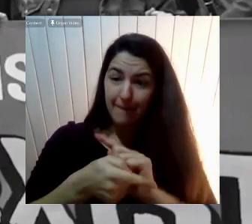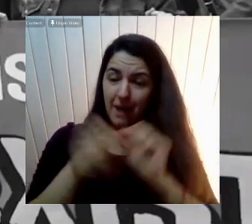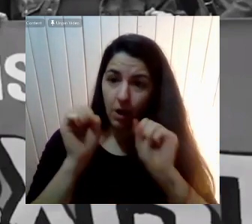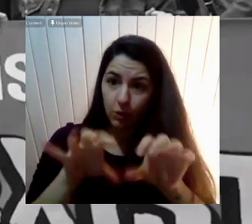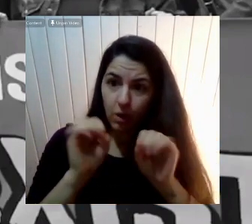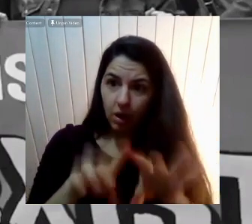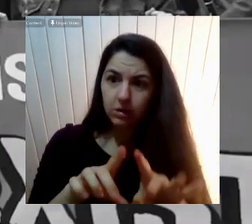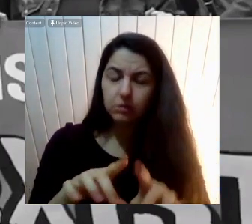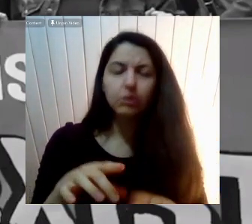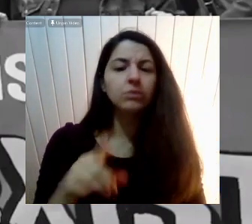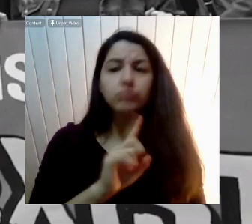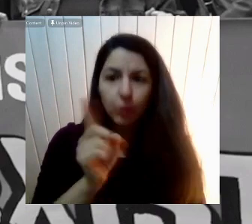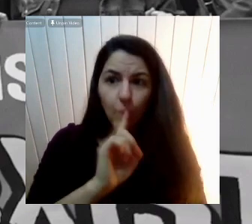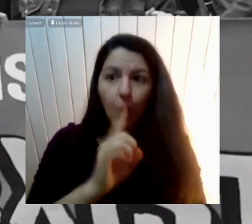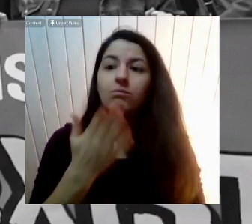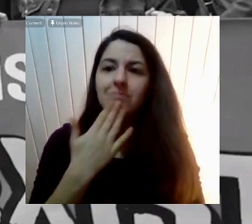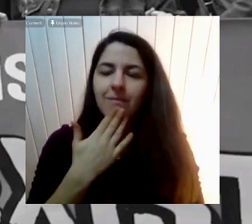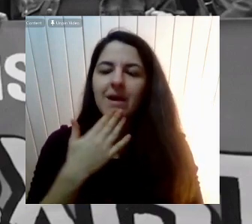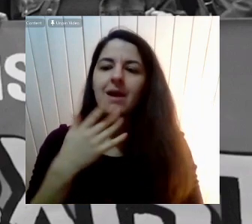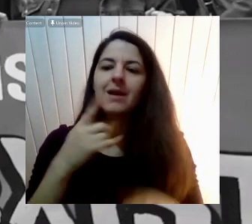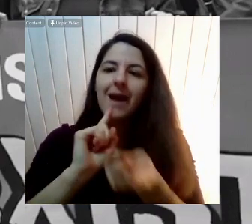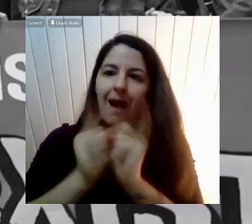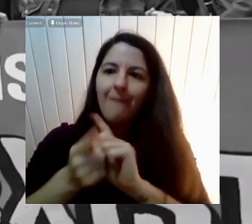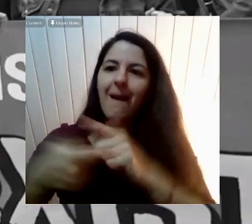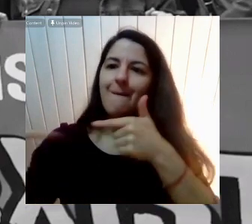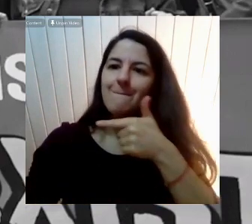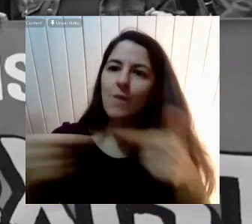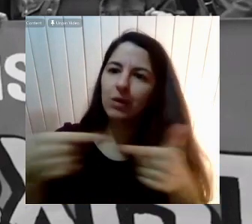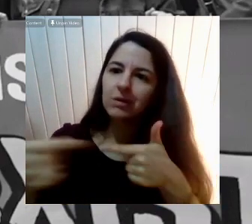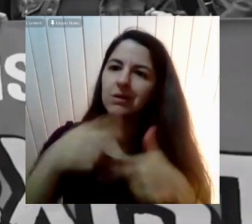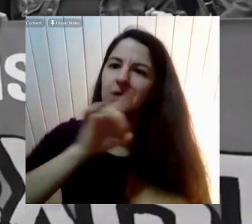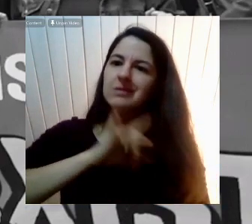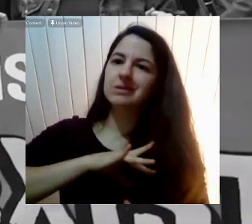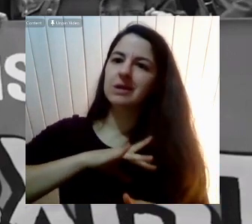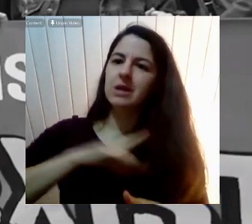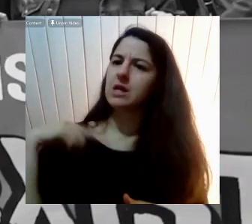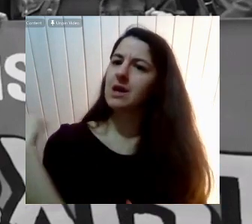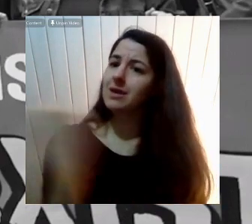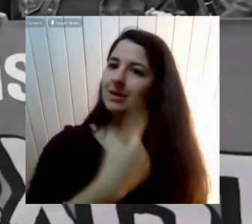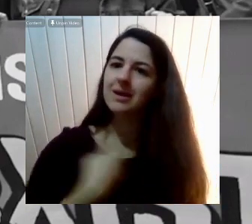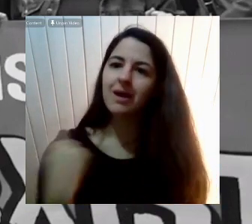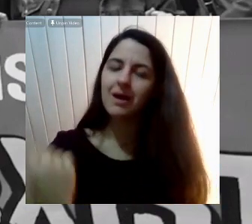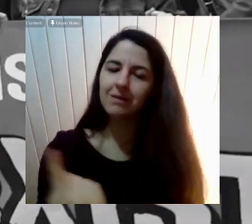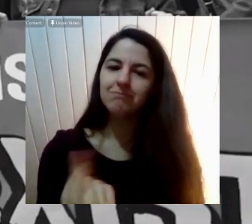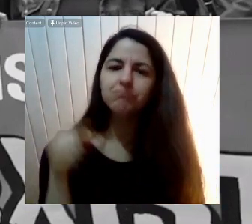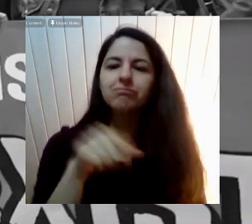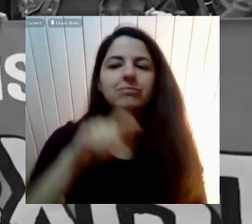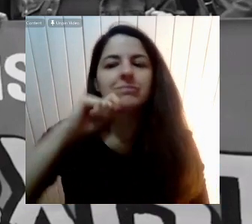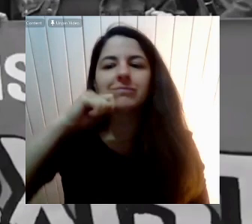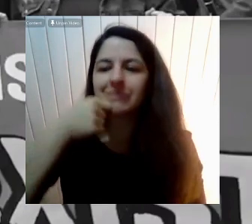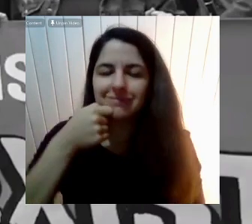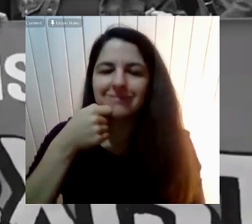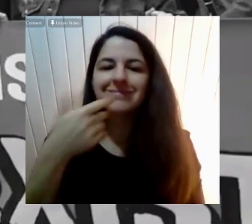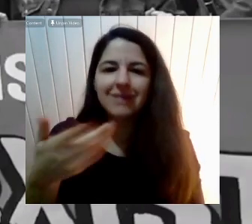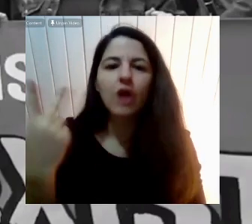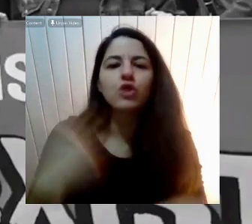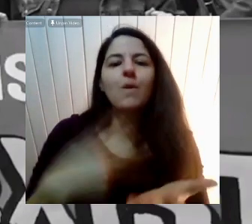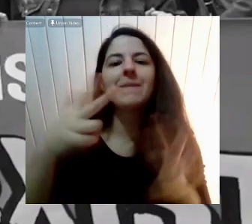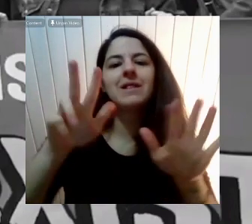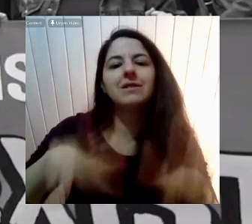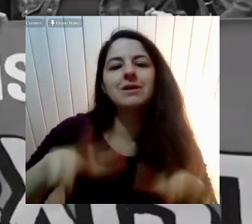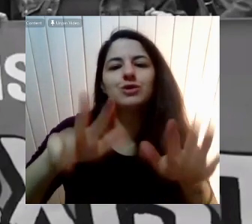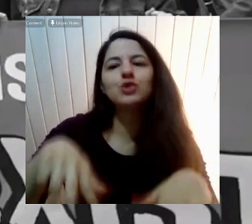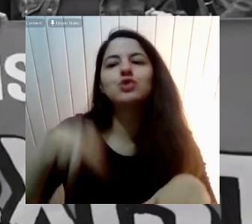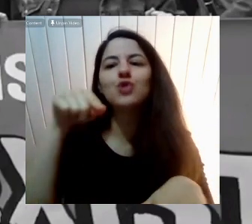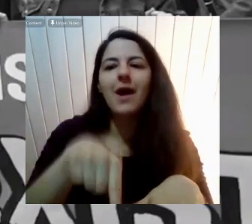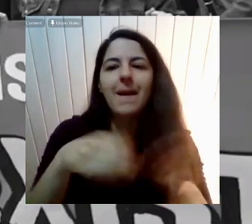Viene a rompir La política chilena En general Y eso ocurre Prácticamente En el 2018 Es como la llegada El feminismo Pero la